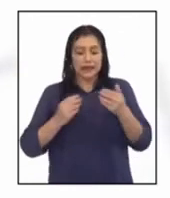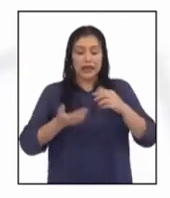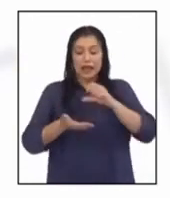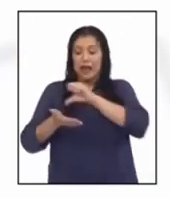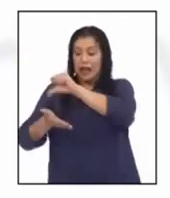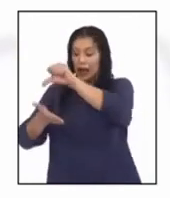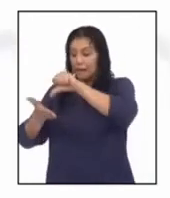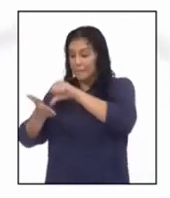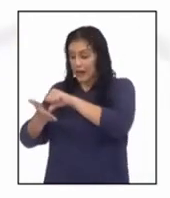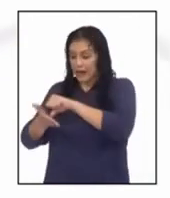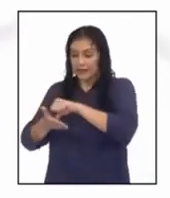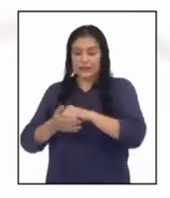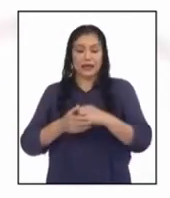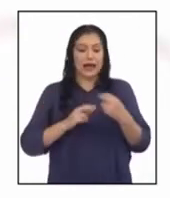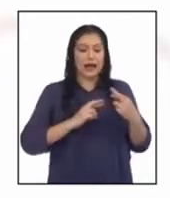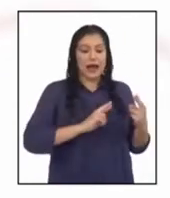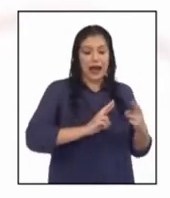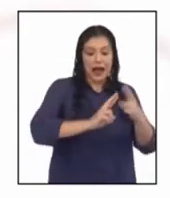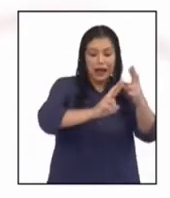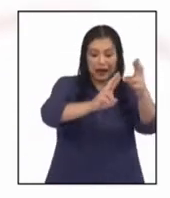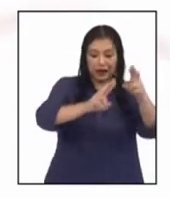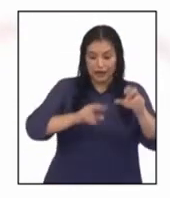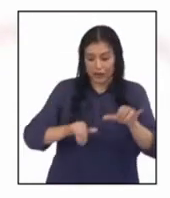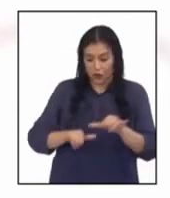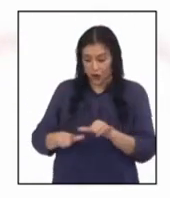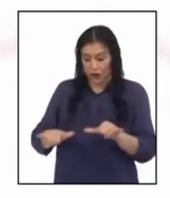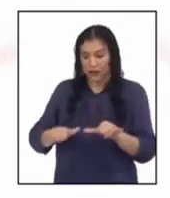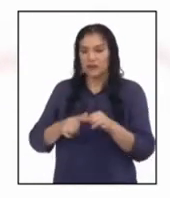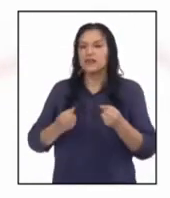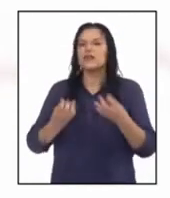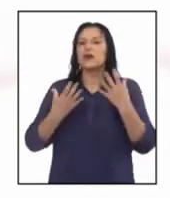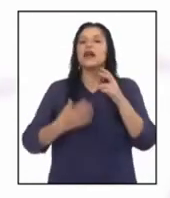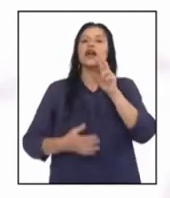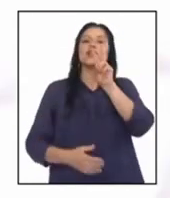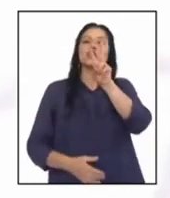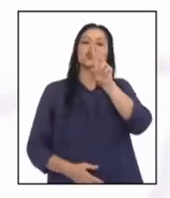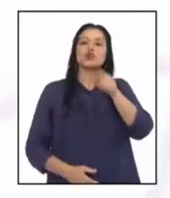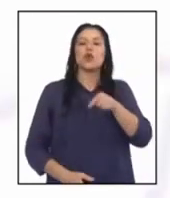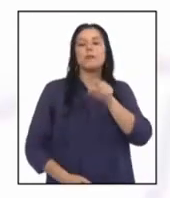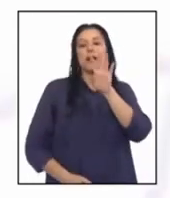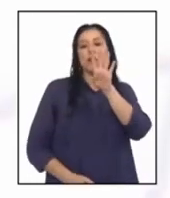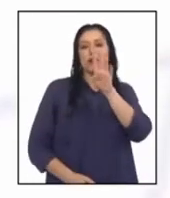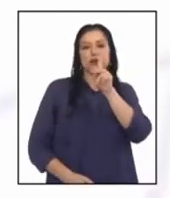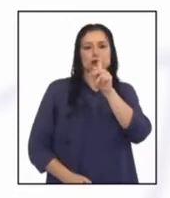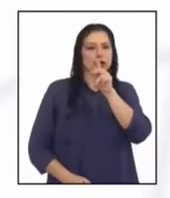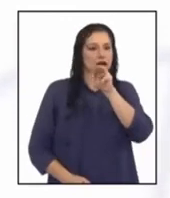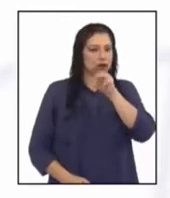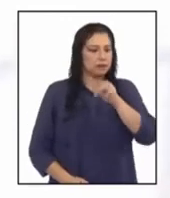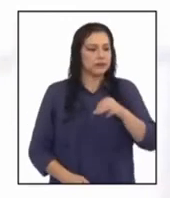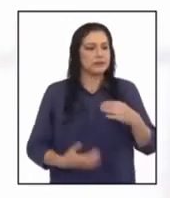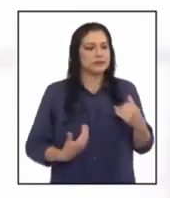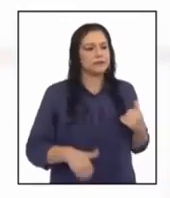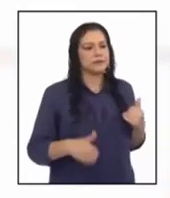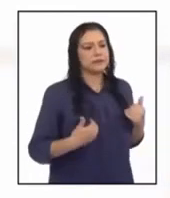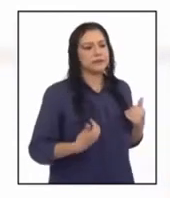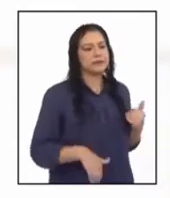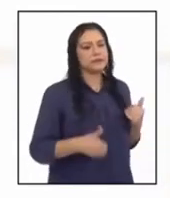del centro poblado de Huangalá al río Chira es de 2,4 kilómetros.